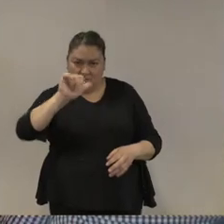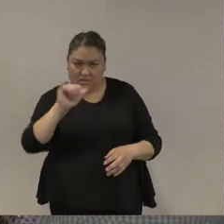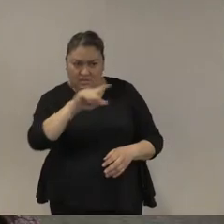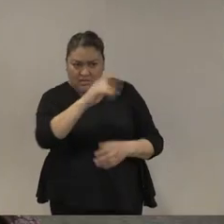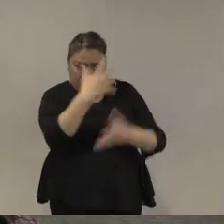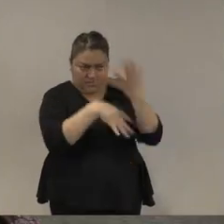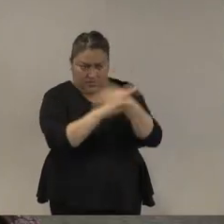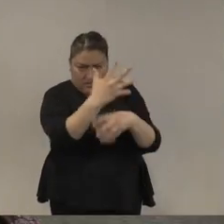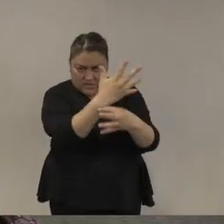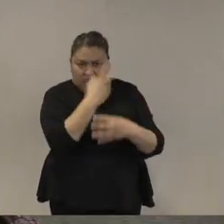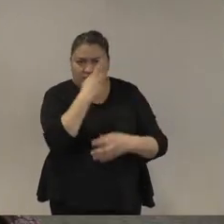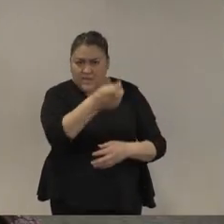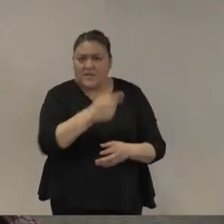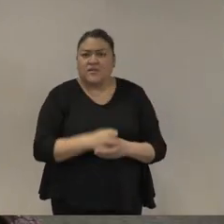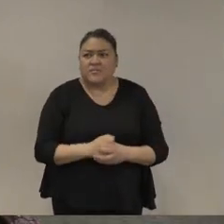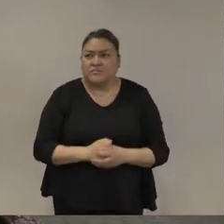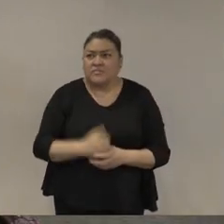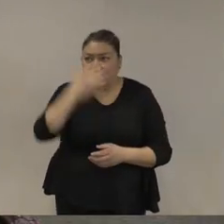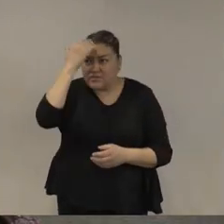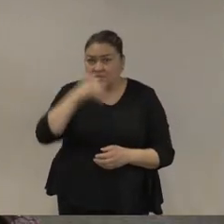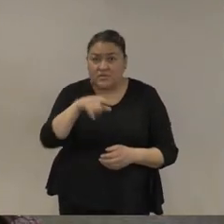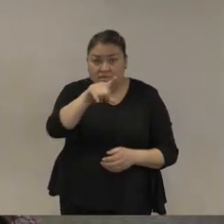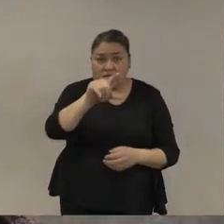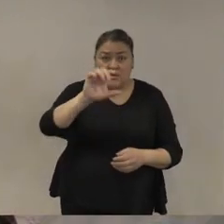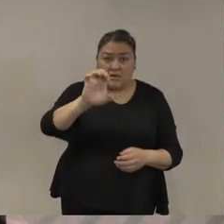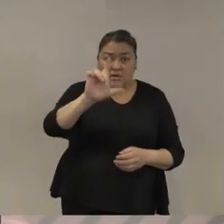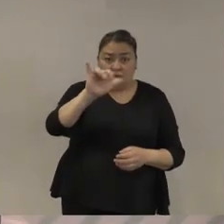Eliana acaba de dibujar una tragedia